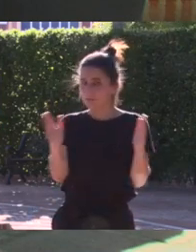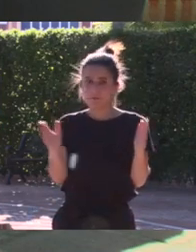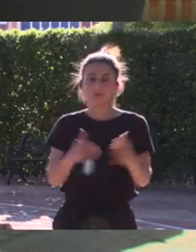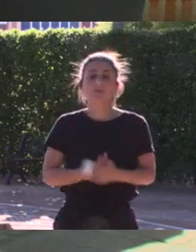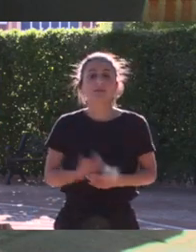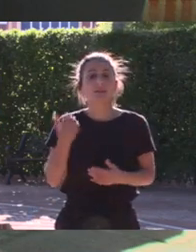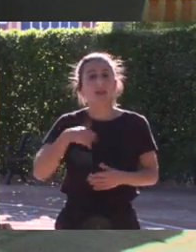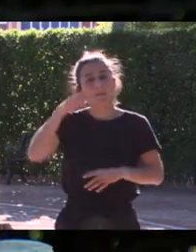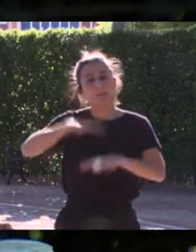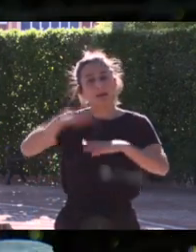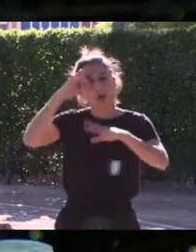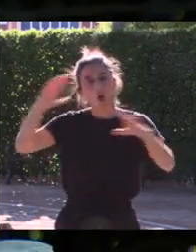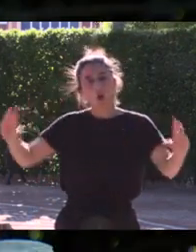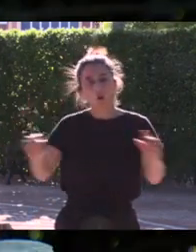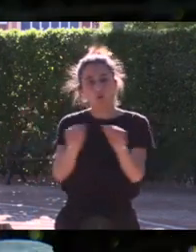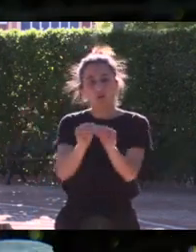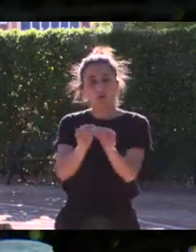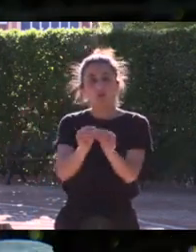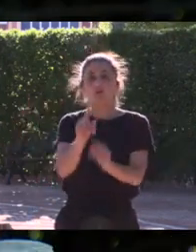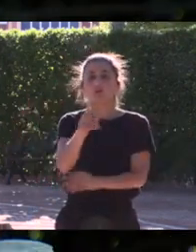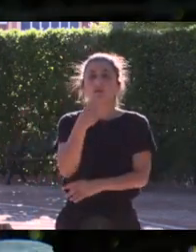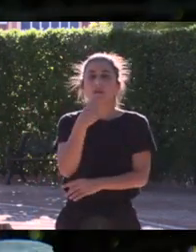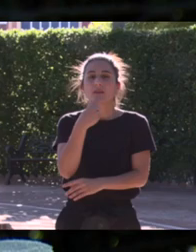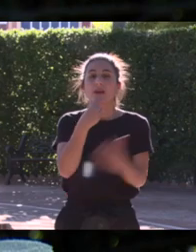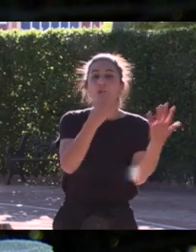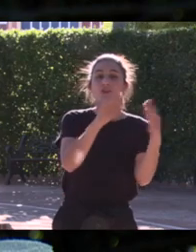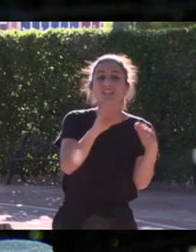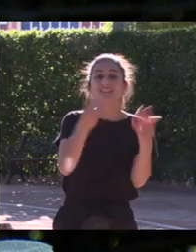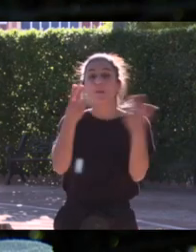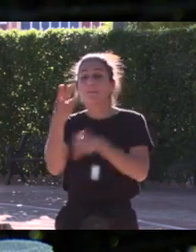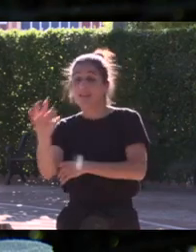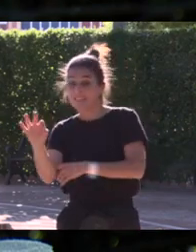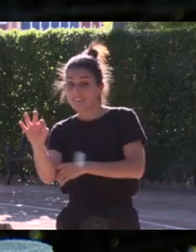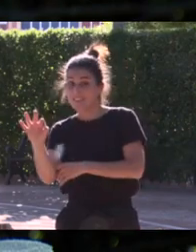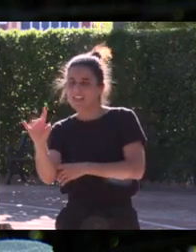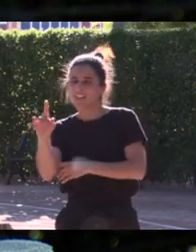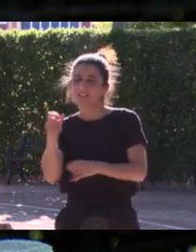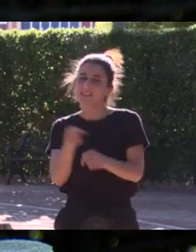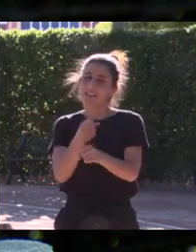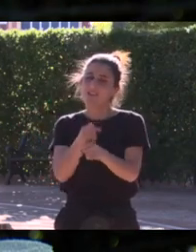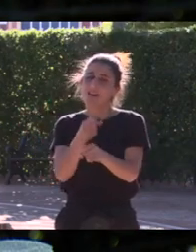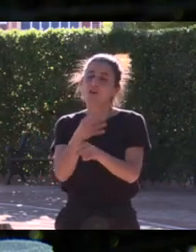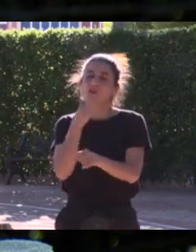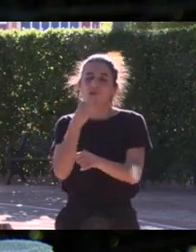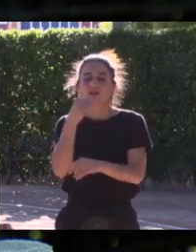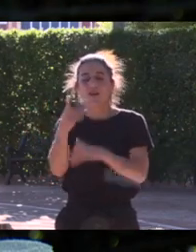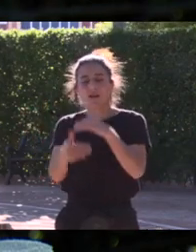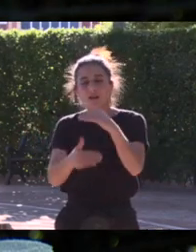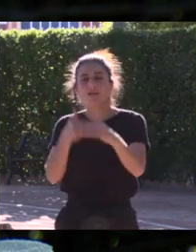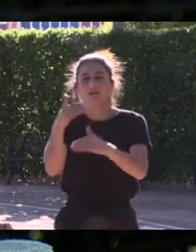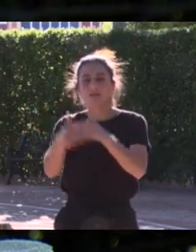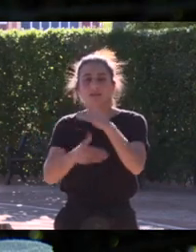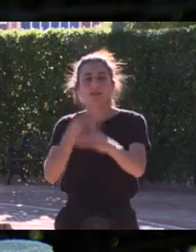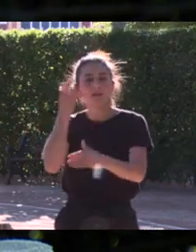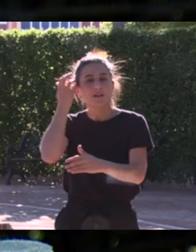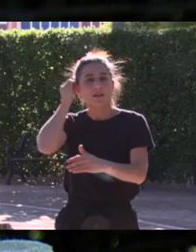conclusión para ir terminando decías que el 80-20 ese trabajo que queda por construir ese tiempo